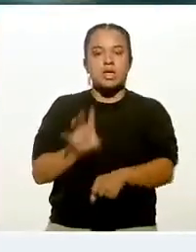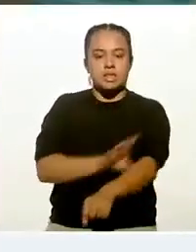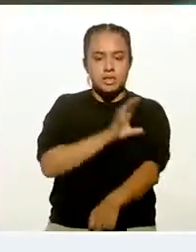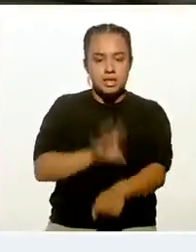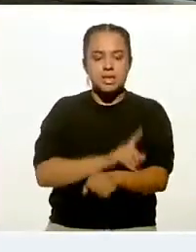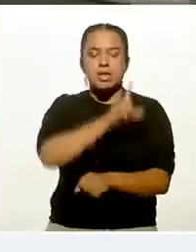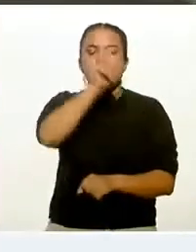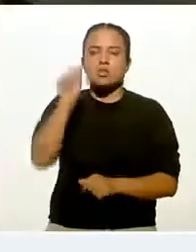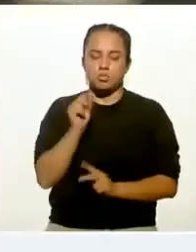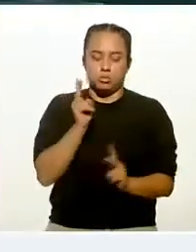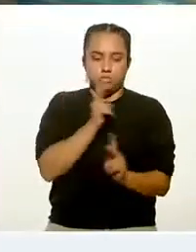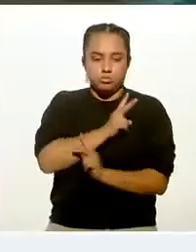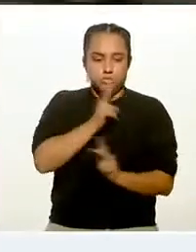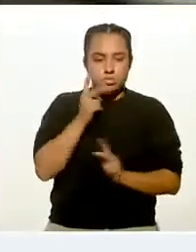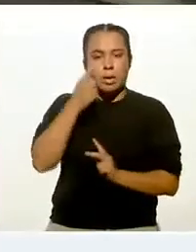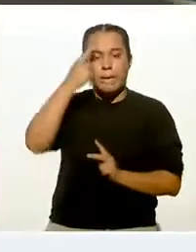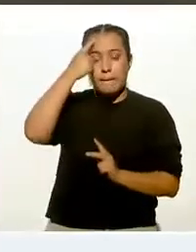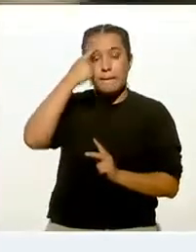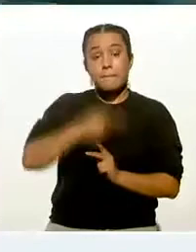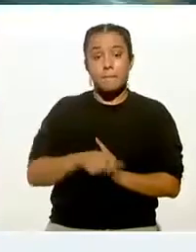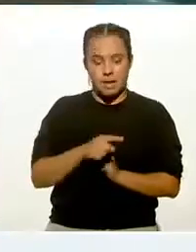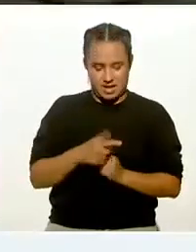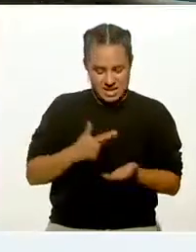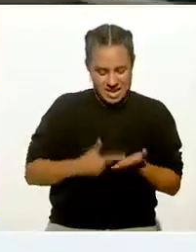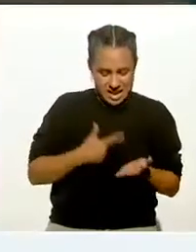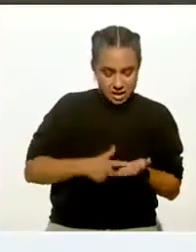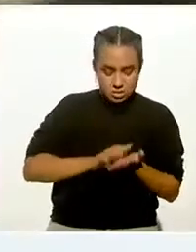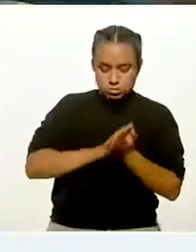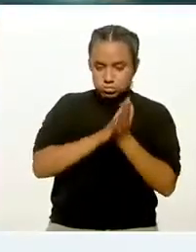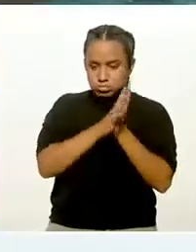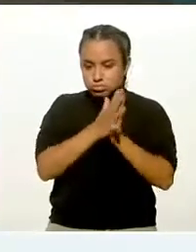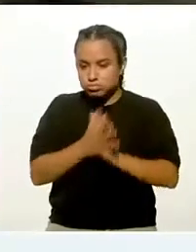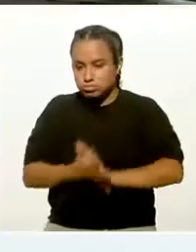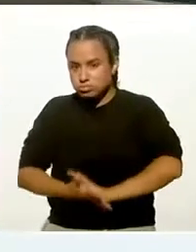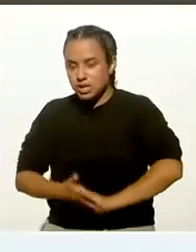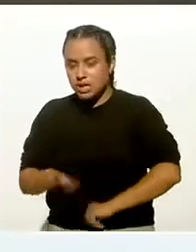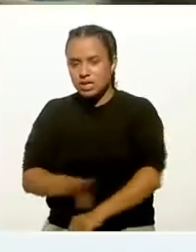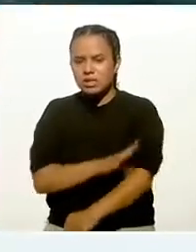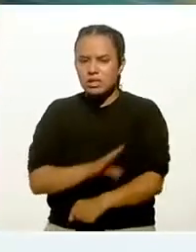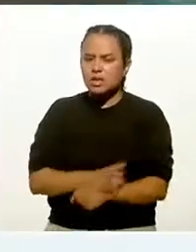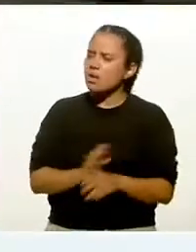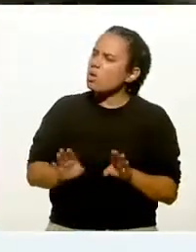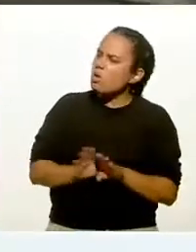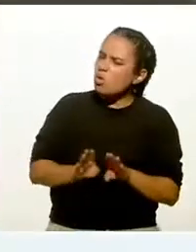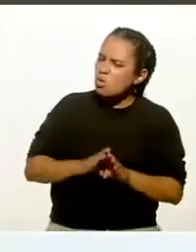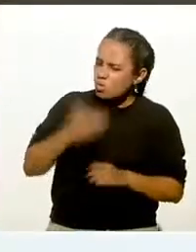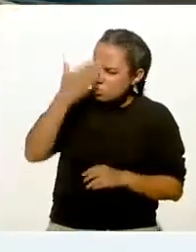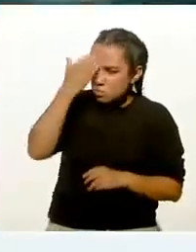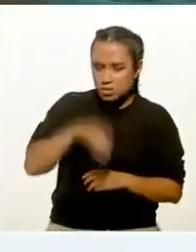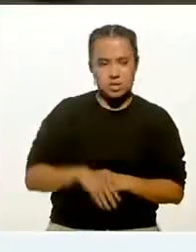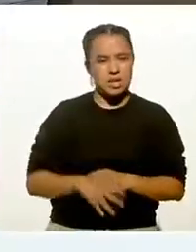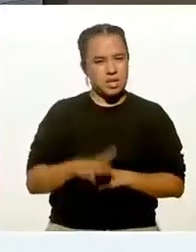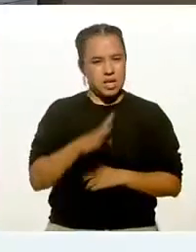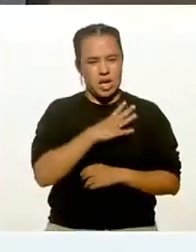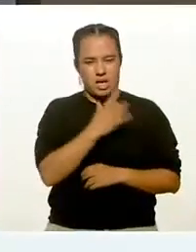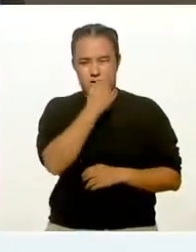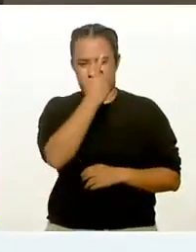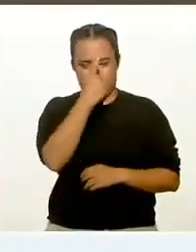para transformar esa grasa en energía. ¿Y cómo saber? Es muy fácil. Existe una fórmula